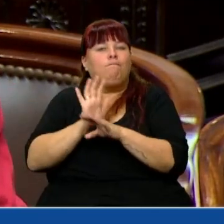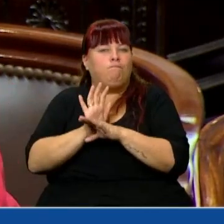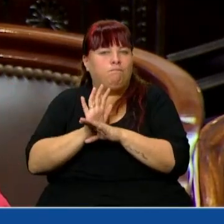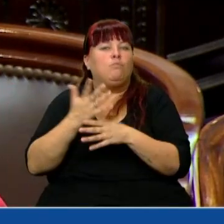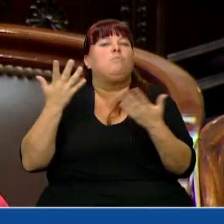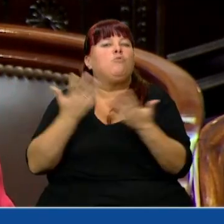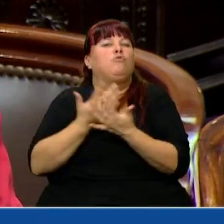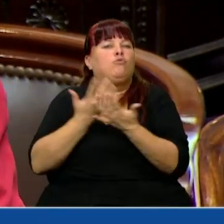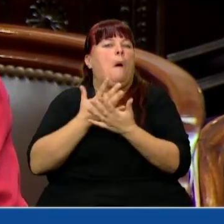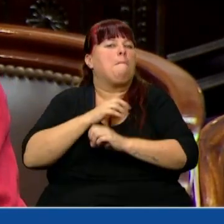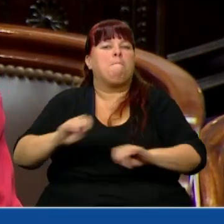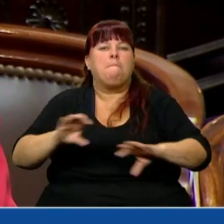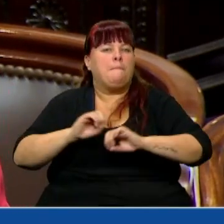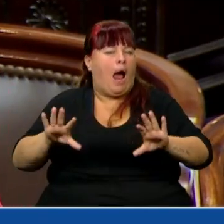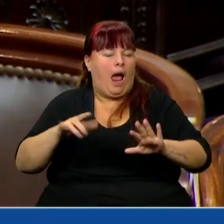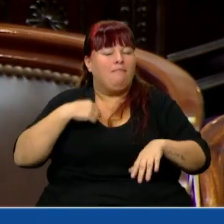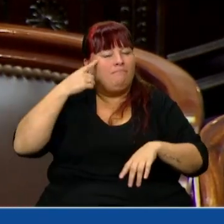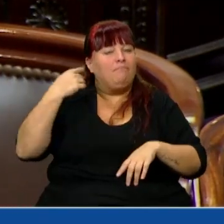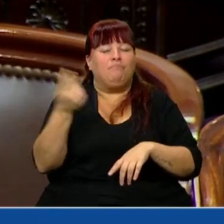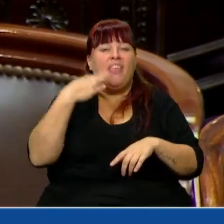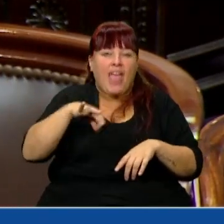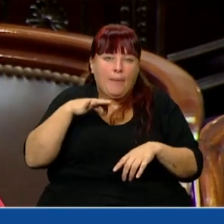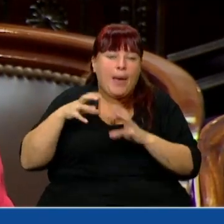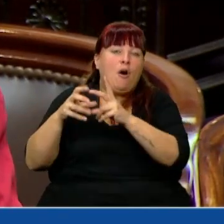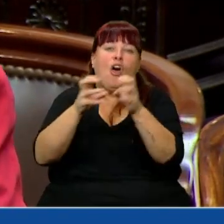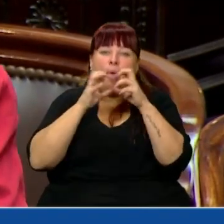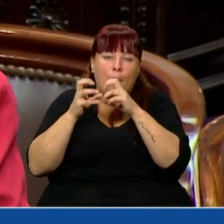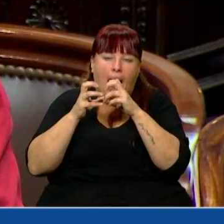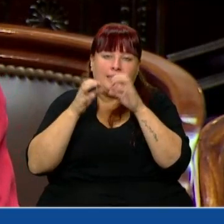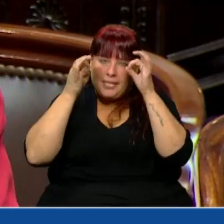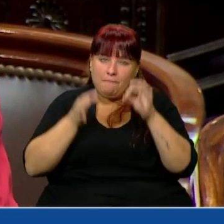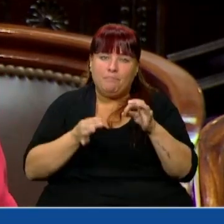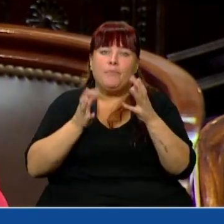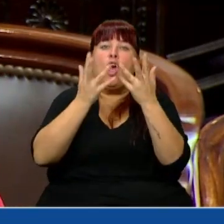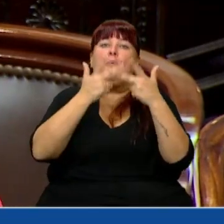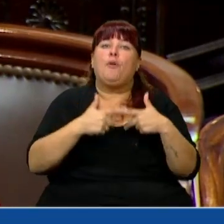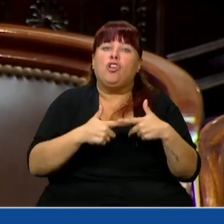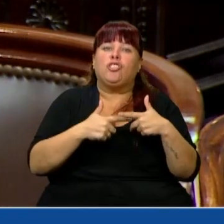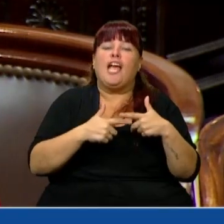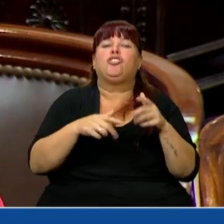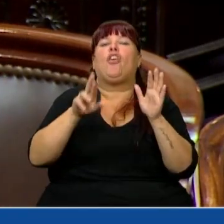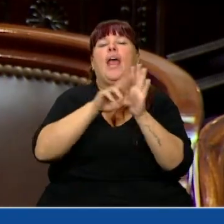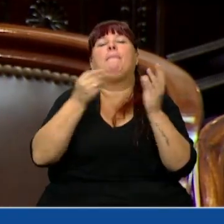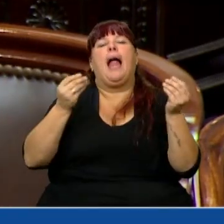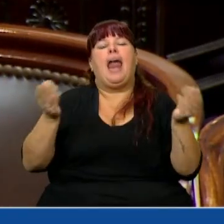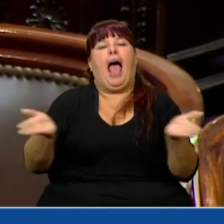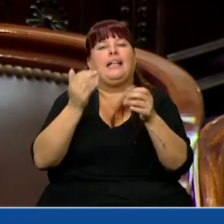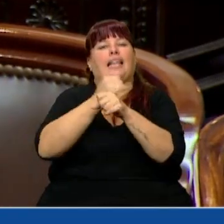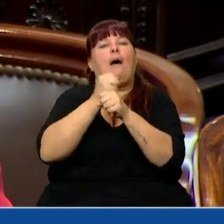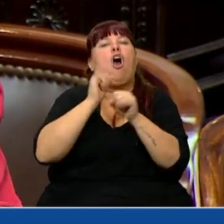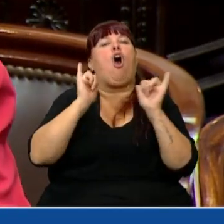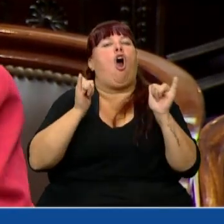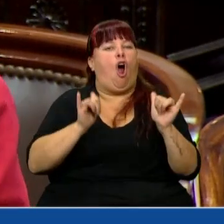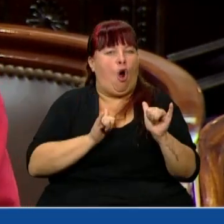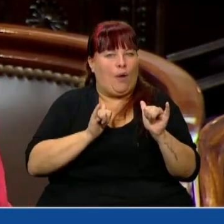pasándola mal y por quienes deberíamos además hoy estar discutiendo el proyecto del régimen de promoción del empleo